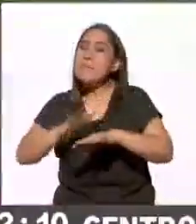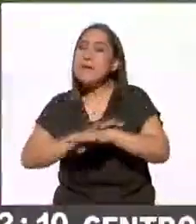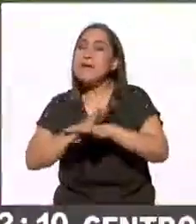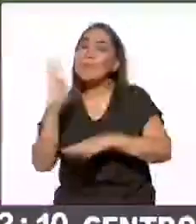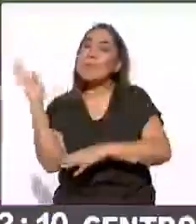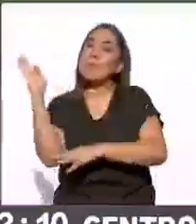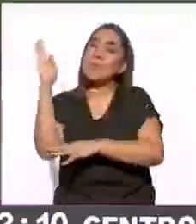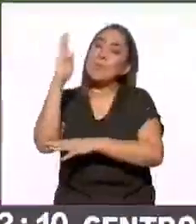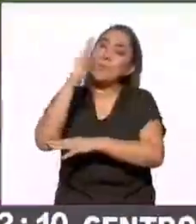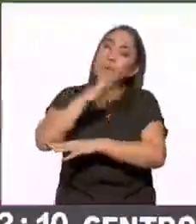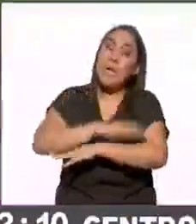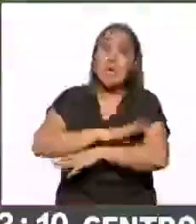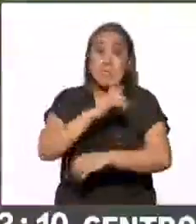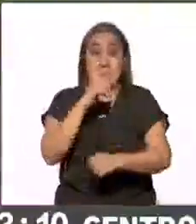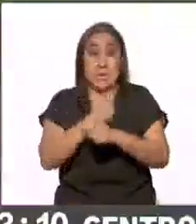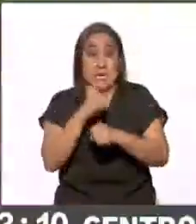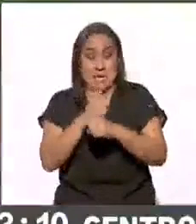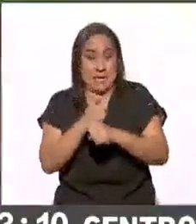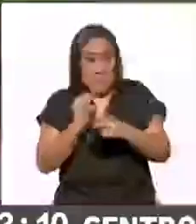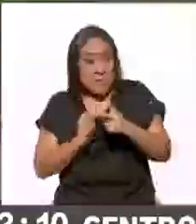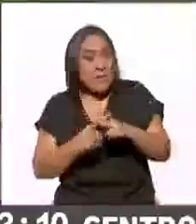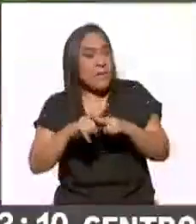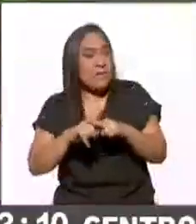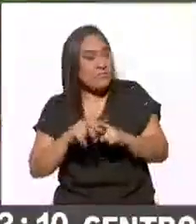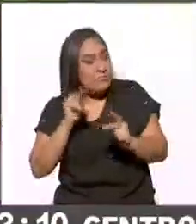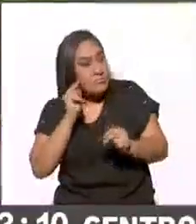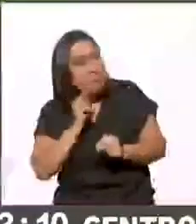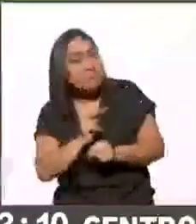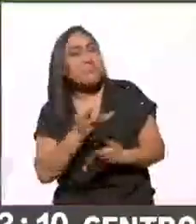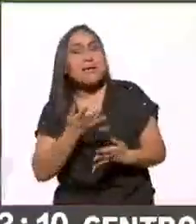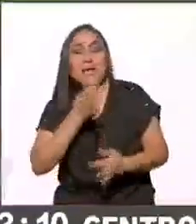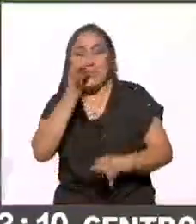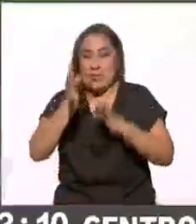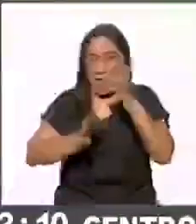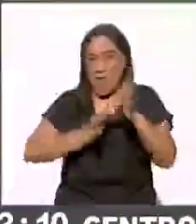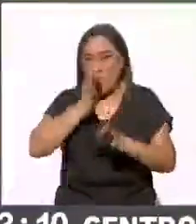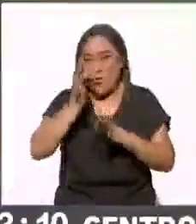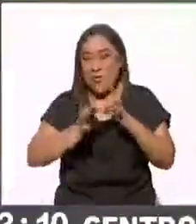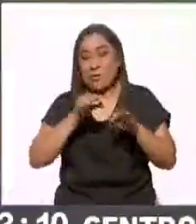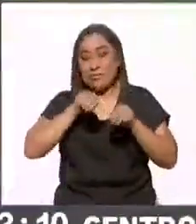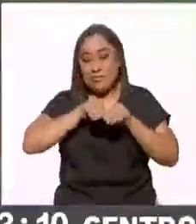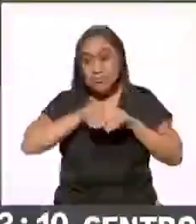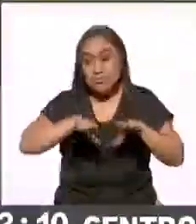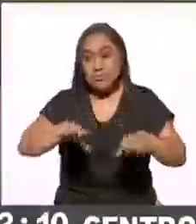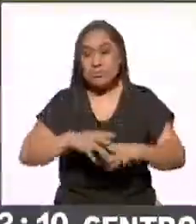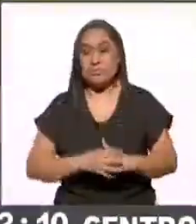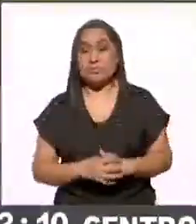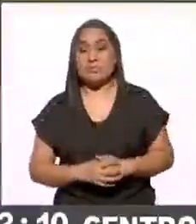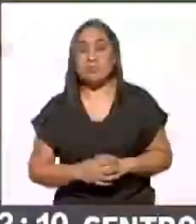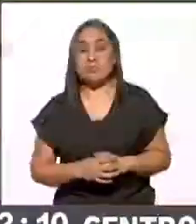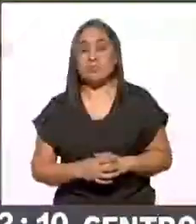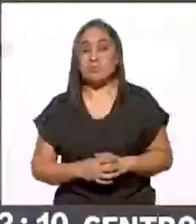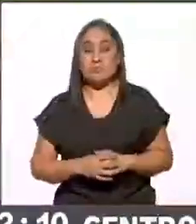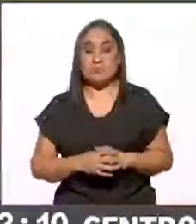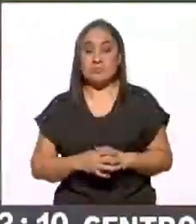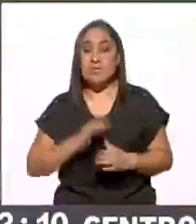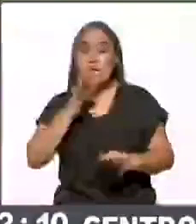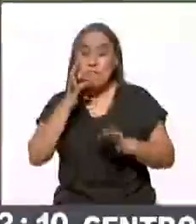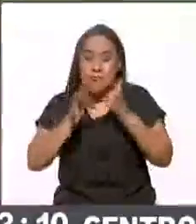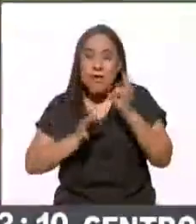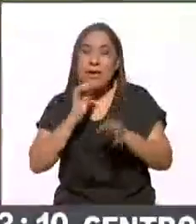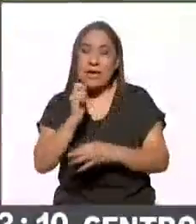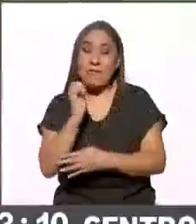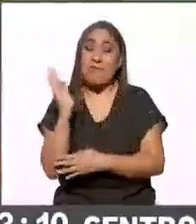En una primera etapa, se notó cómo las noticias relacionadas con la información